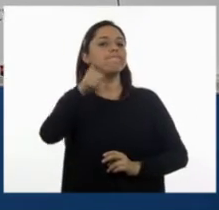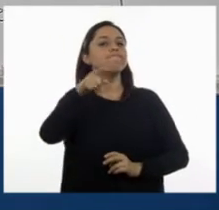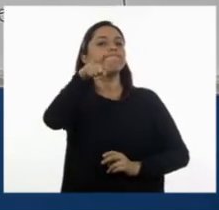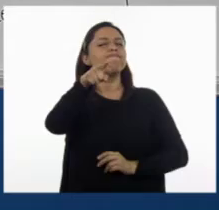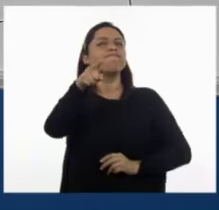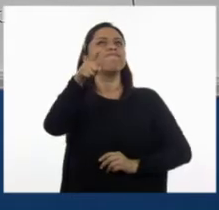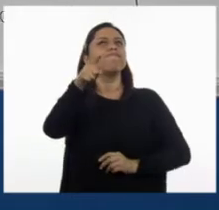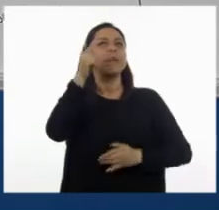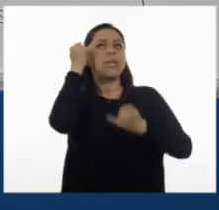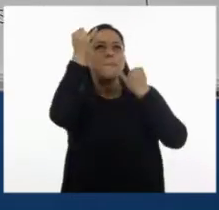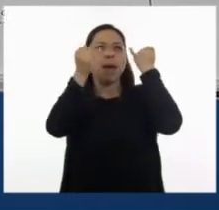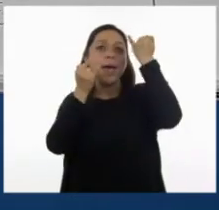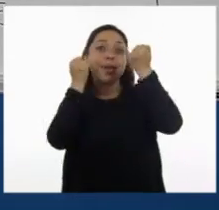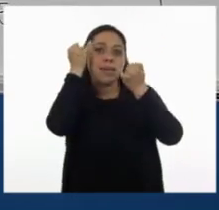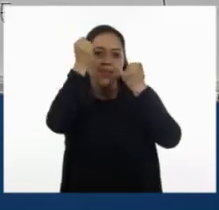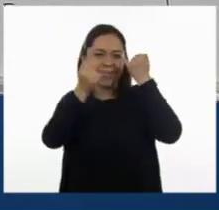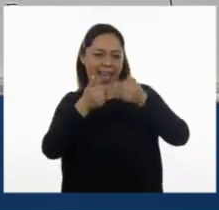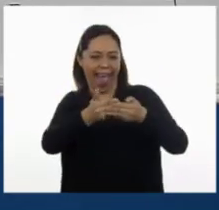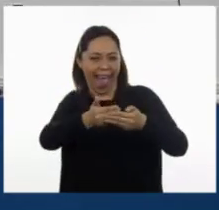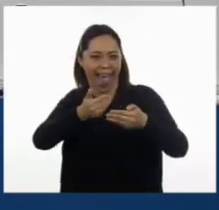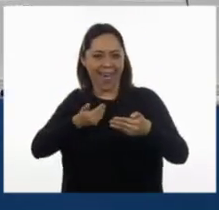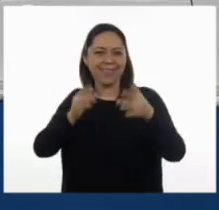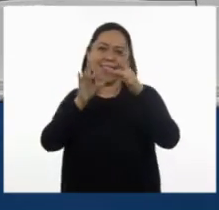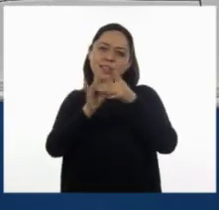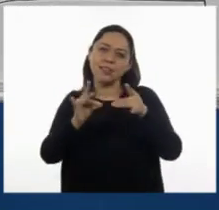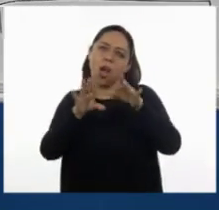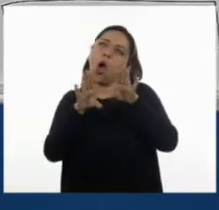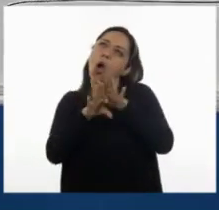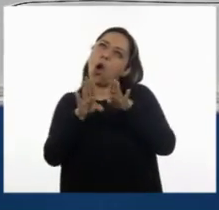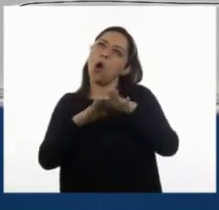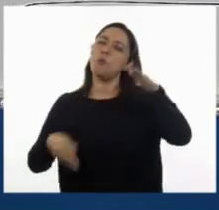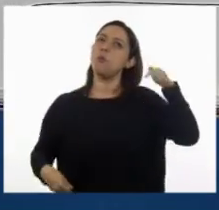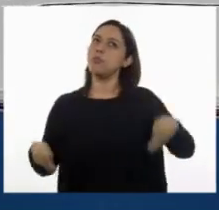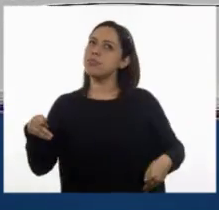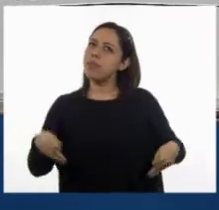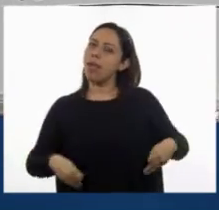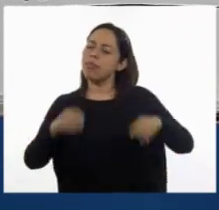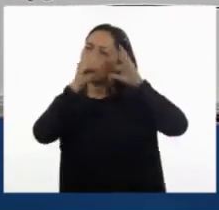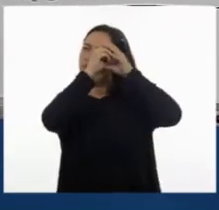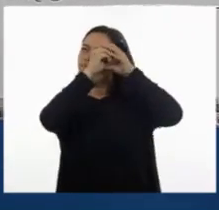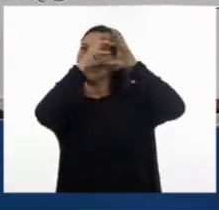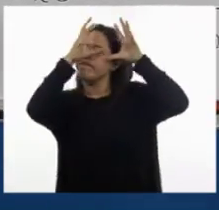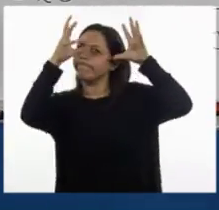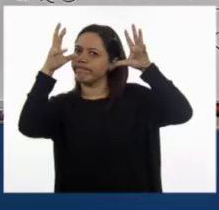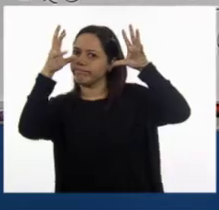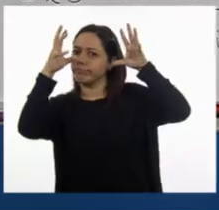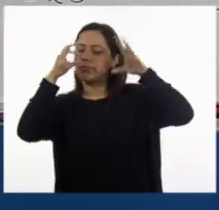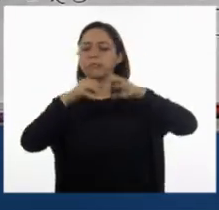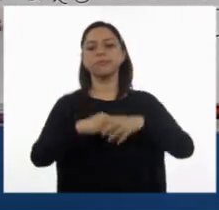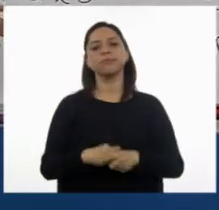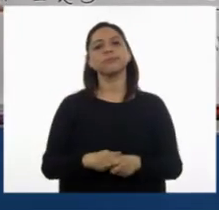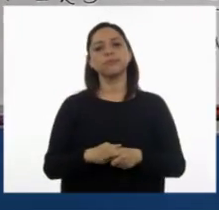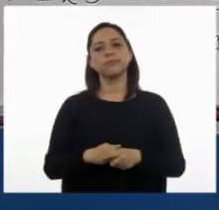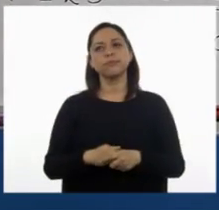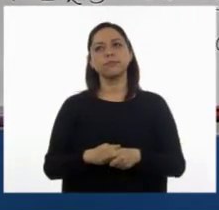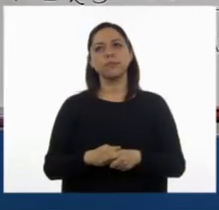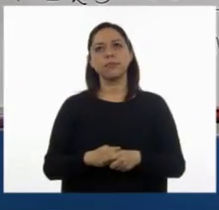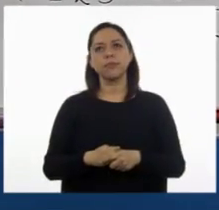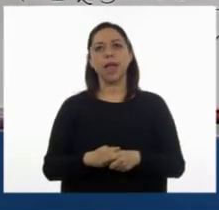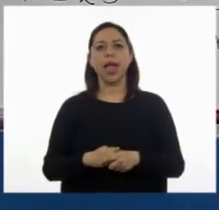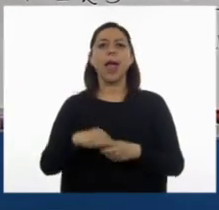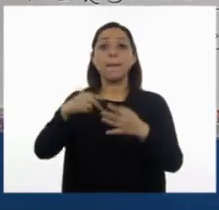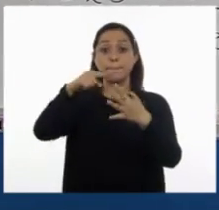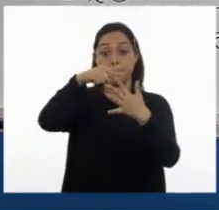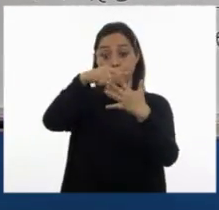imaginar, ya saben todo esto que mencionamos de cómo es el teatro, ¿no? Entonces, tener muy claro el nombre de todos los